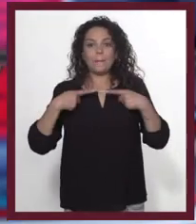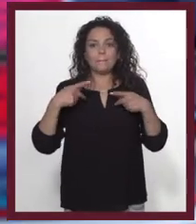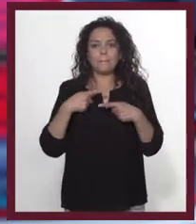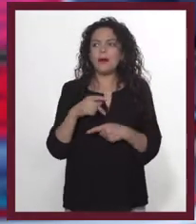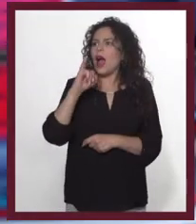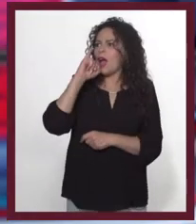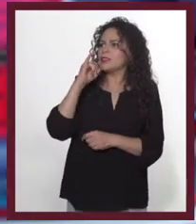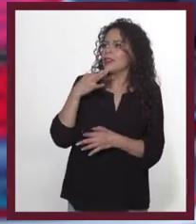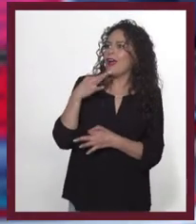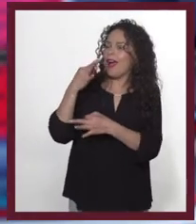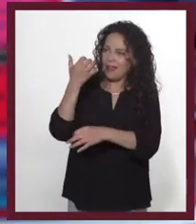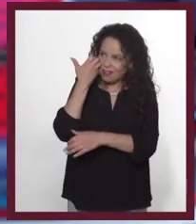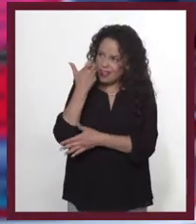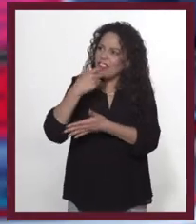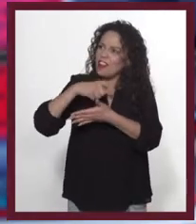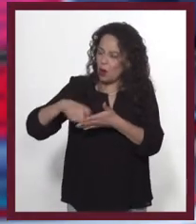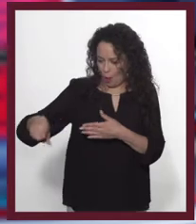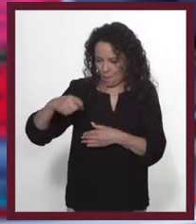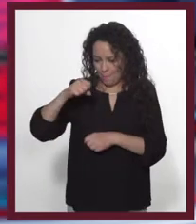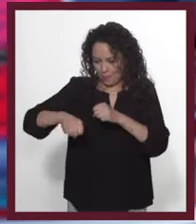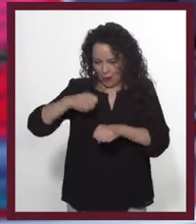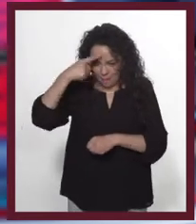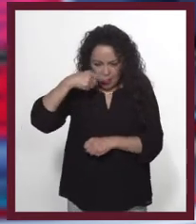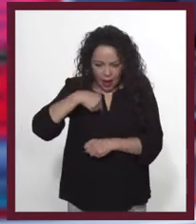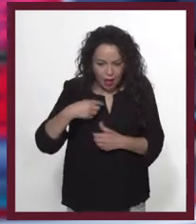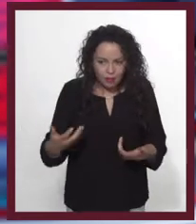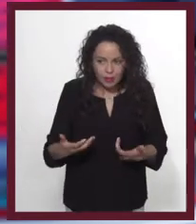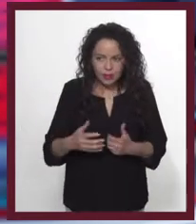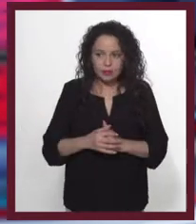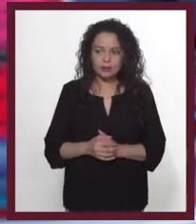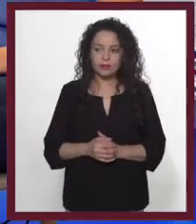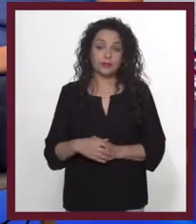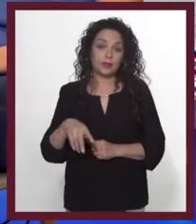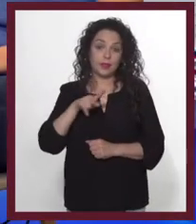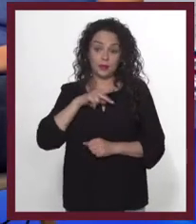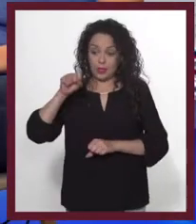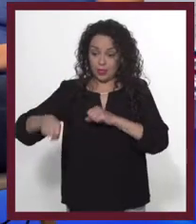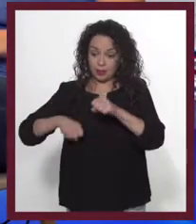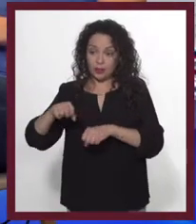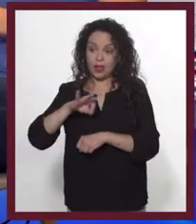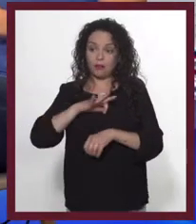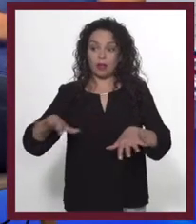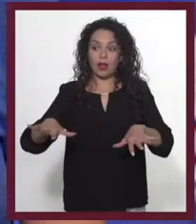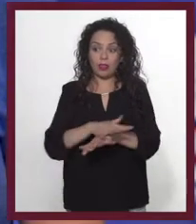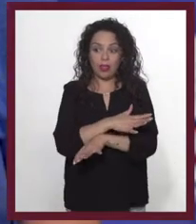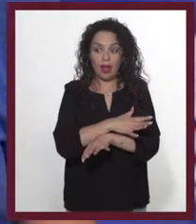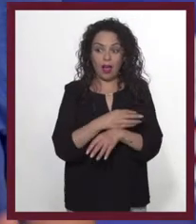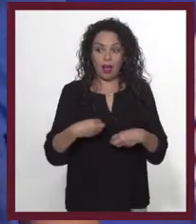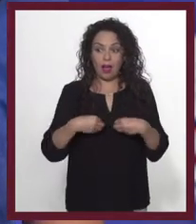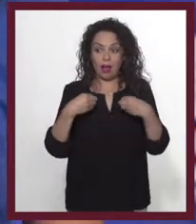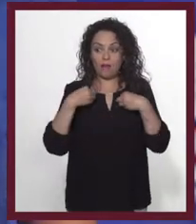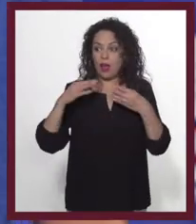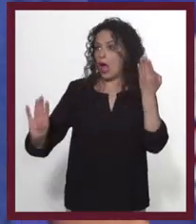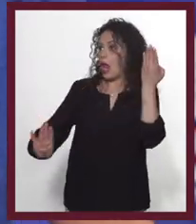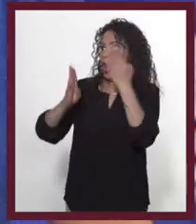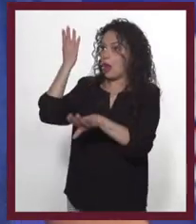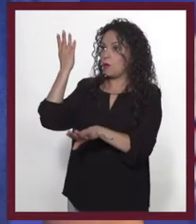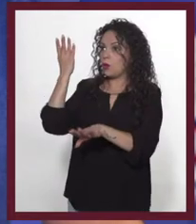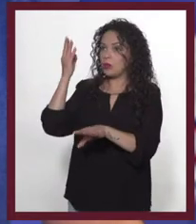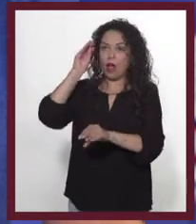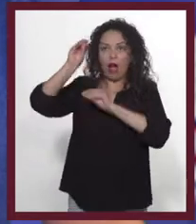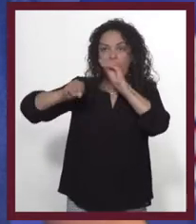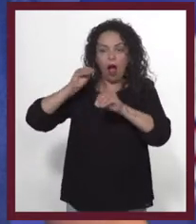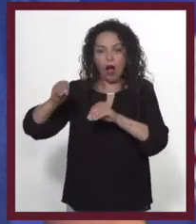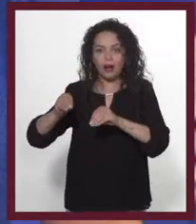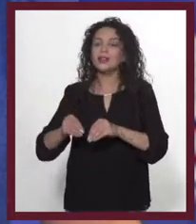último de tener una bicicleta. Aquella parte de tu vida. Como que con mi bici pueden cambiar su vida y de paso el